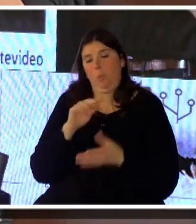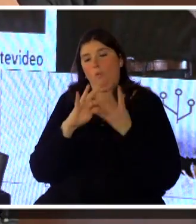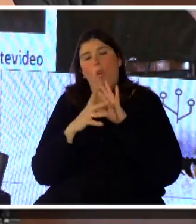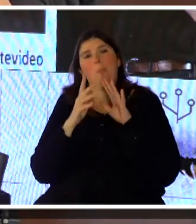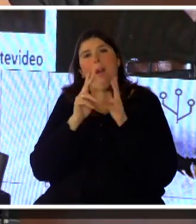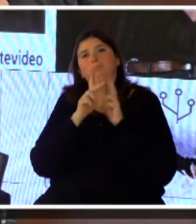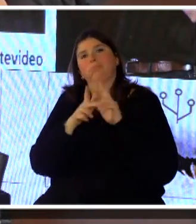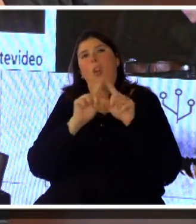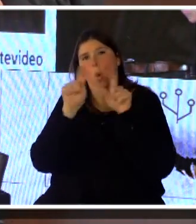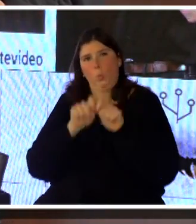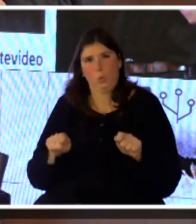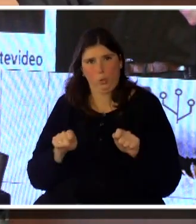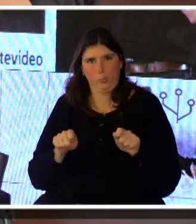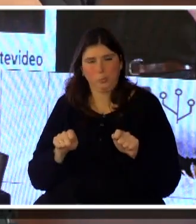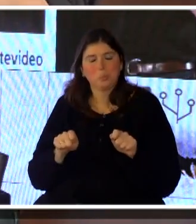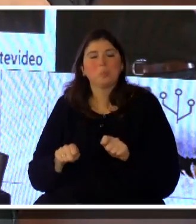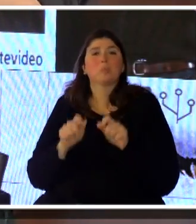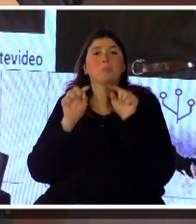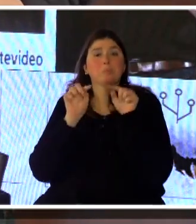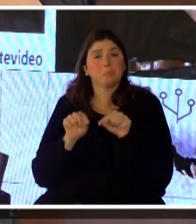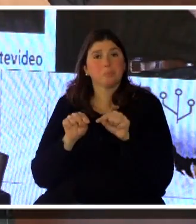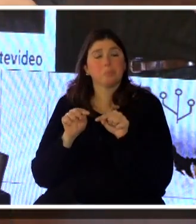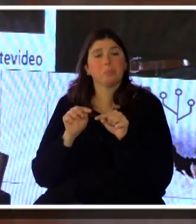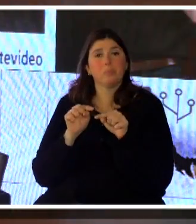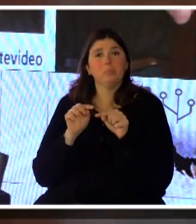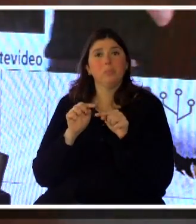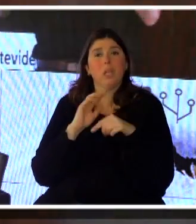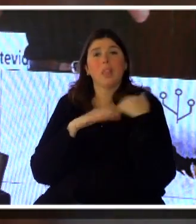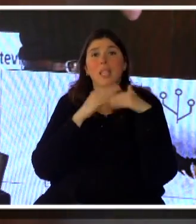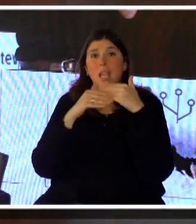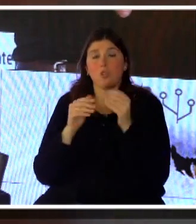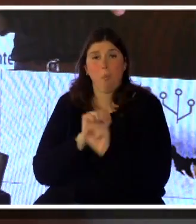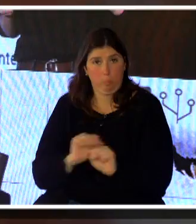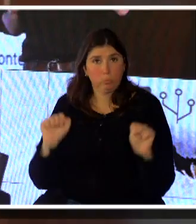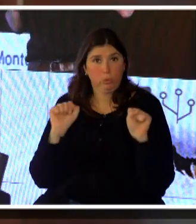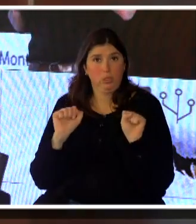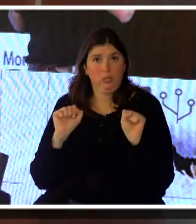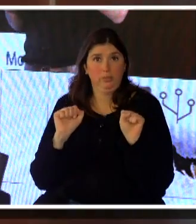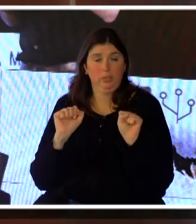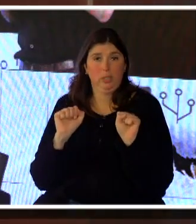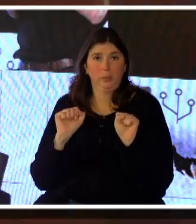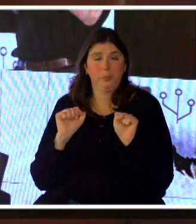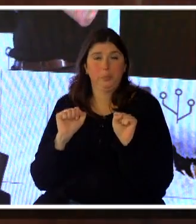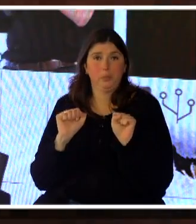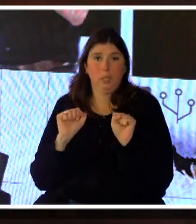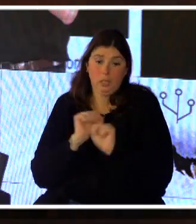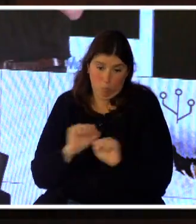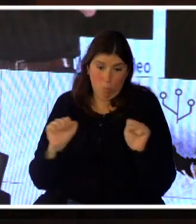lo que quiero destacar es que en buena medida este desarrollo es posible por la